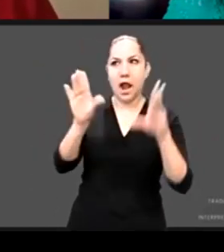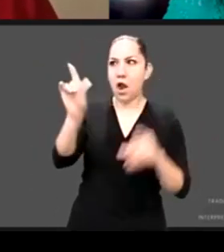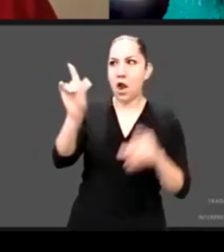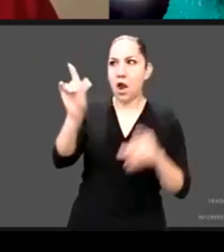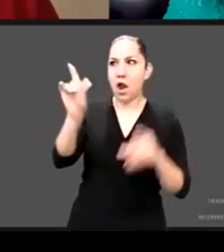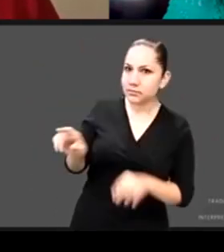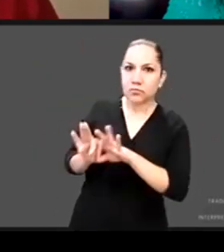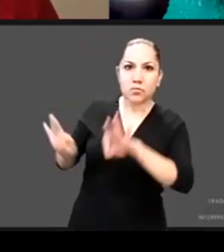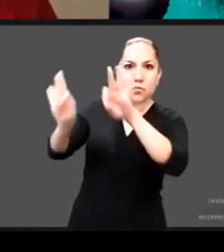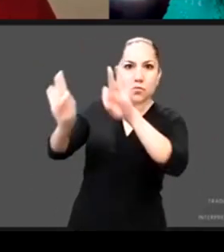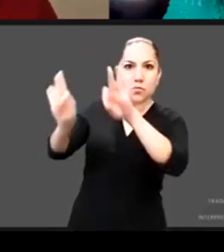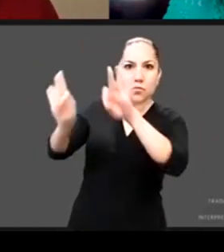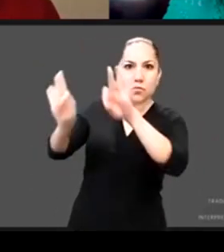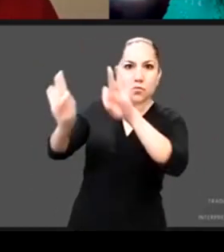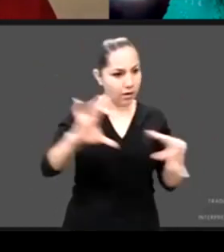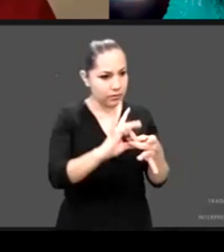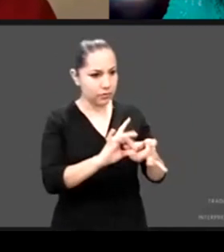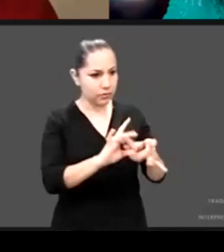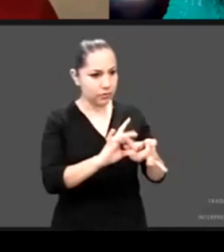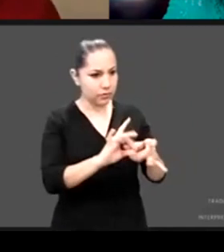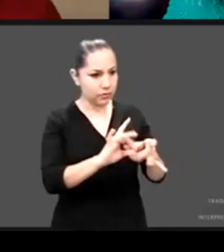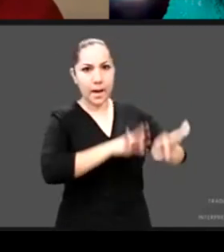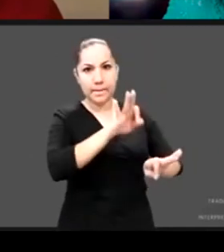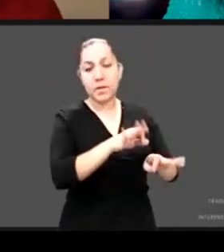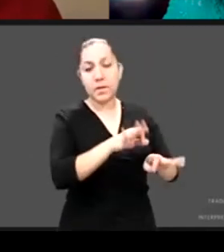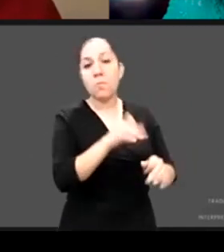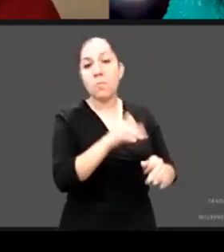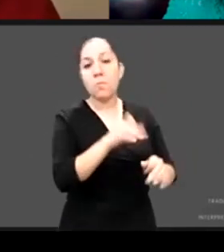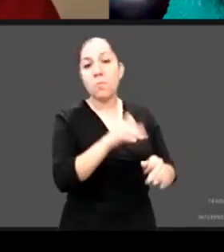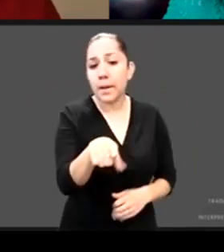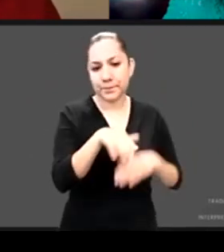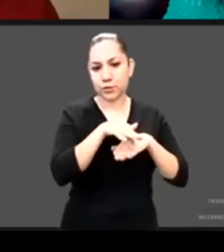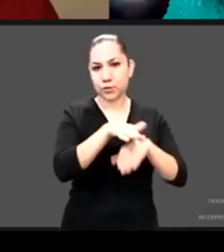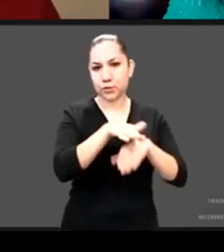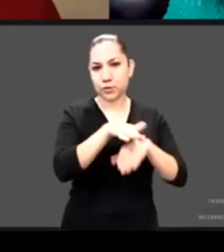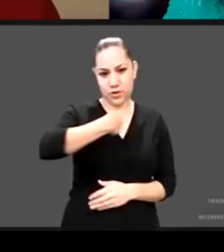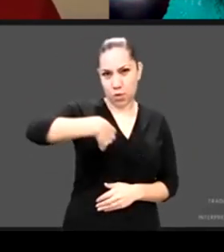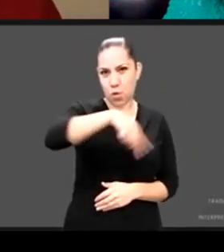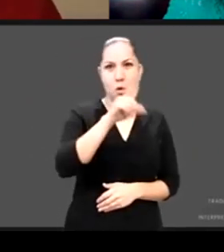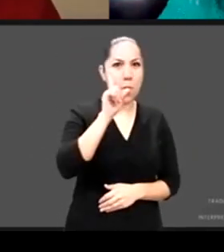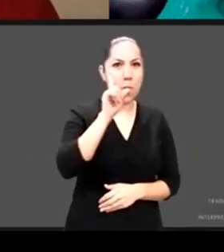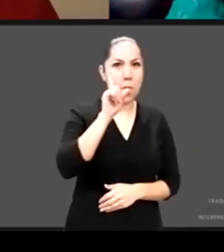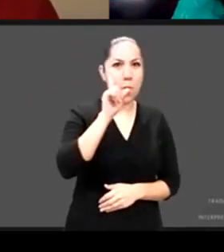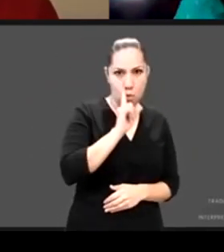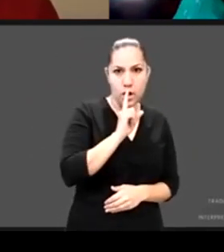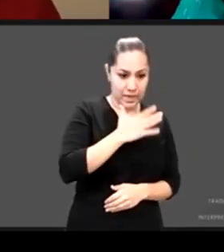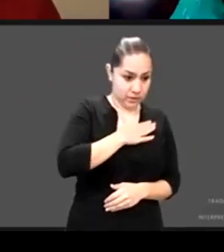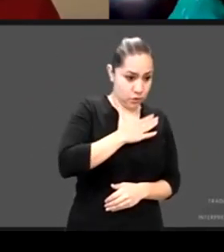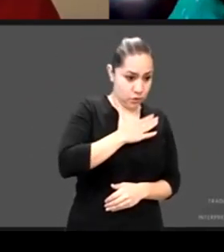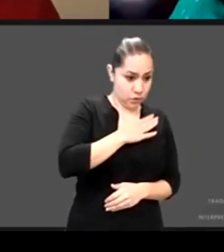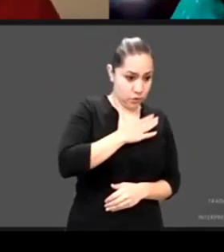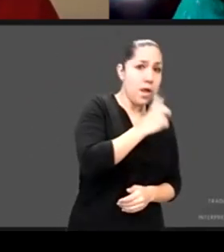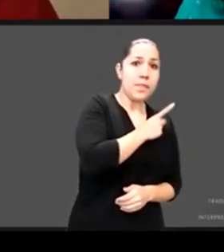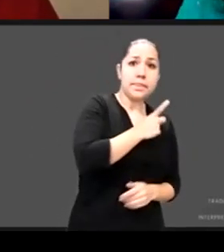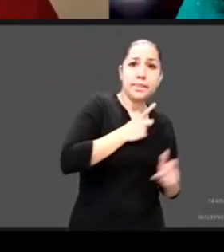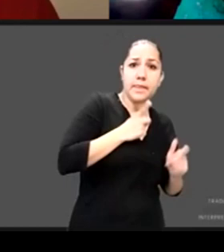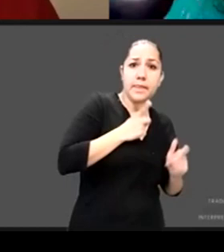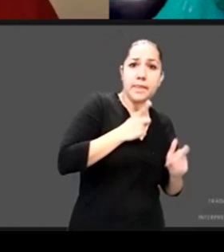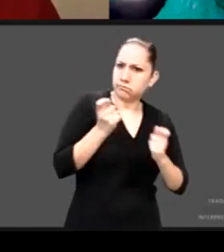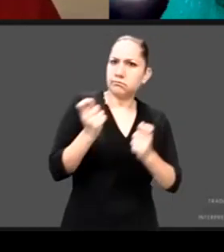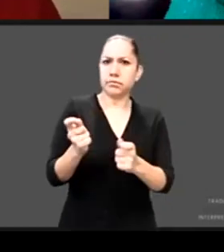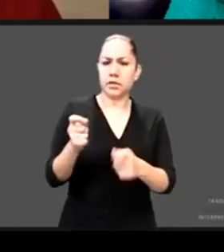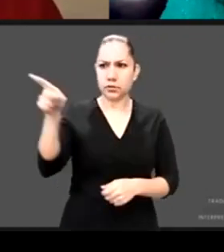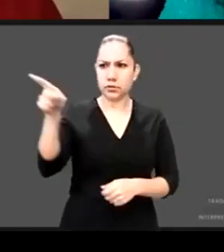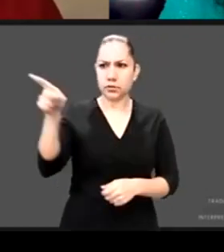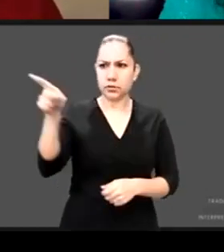cómo hacemos también las propias mujeres para empoderar a los hombres y lograr que efectivamente se sientan confiados y